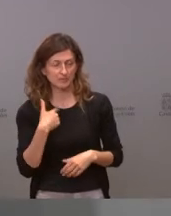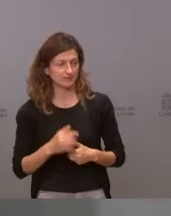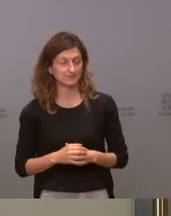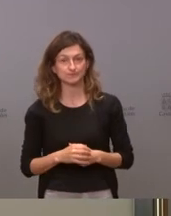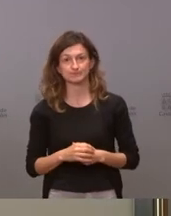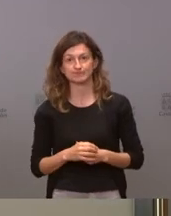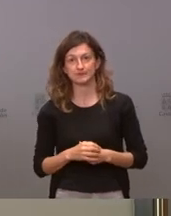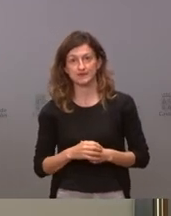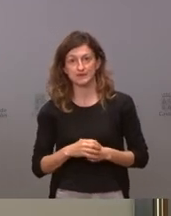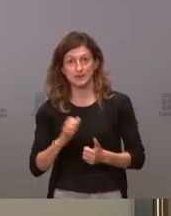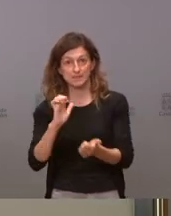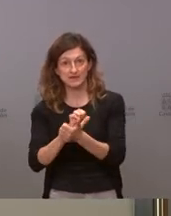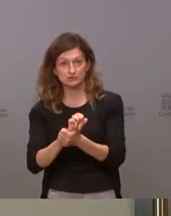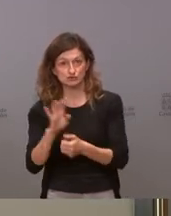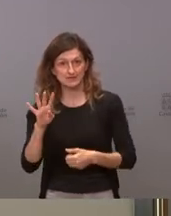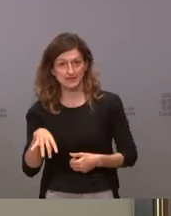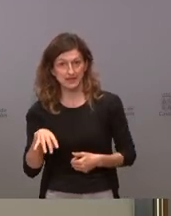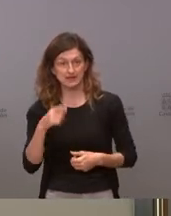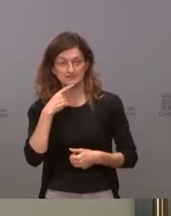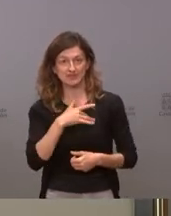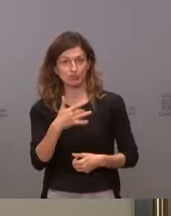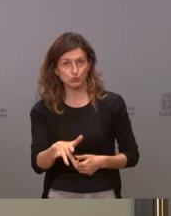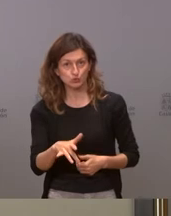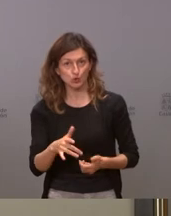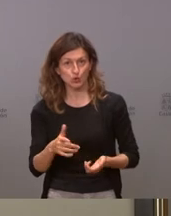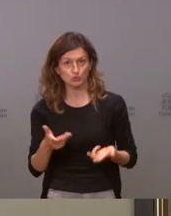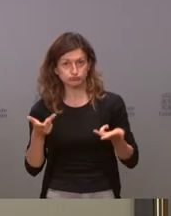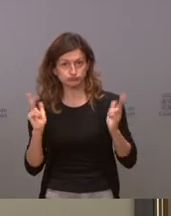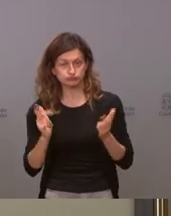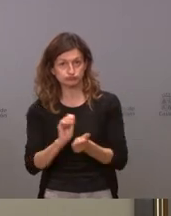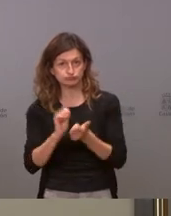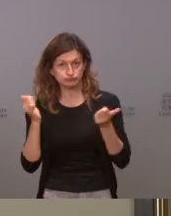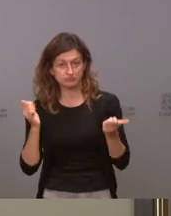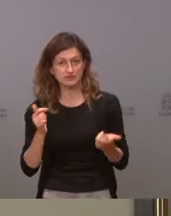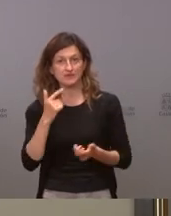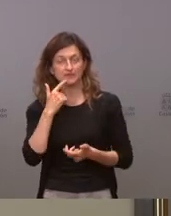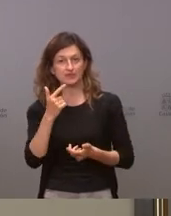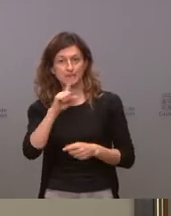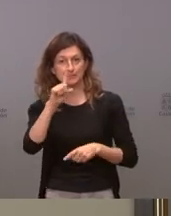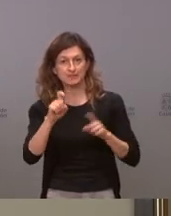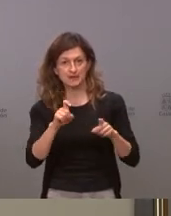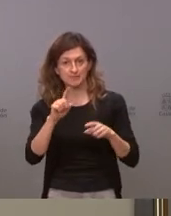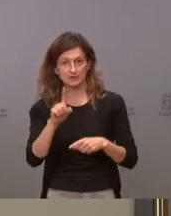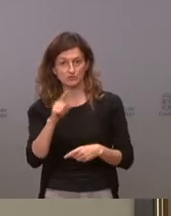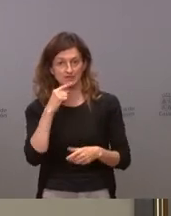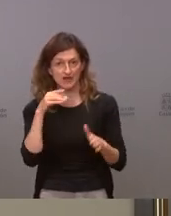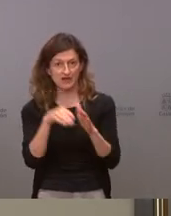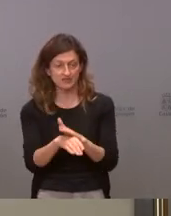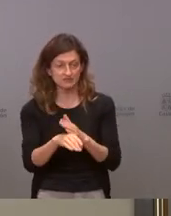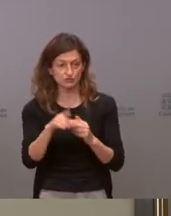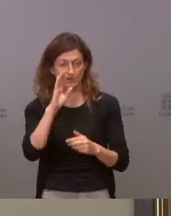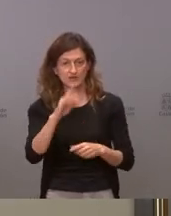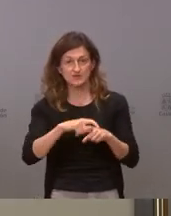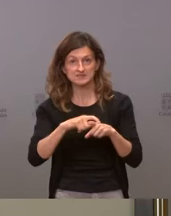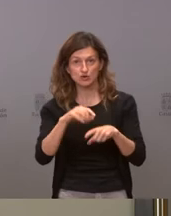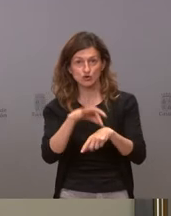sobre los presos del proceso sobre el indulto quería también que me aclarara sobre la primera pregunta dicho que van a mejorar el acceso directo a psicólogos